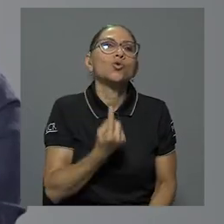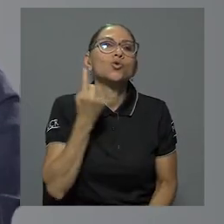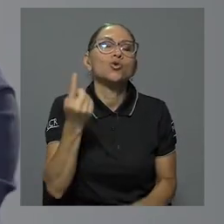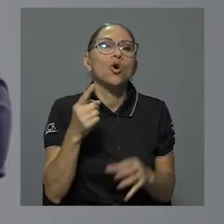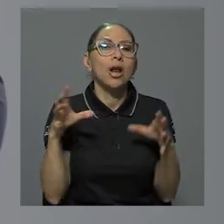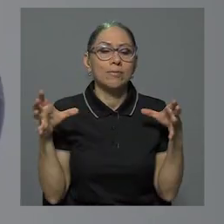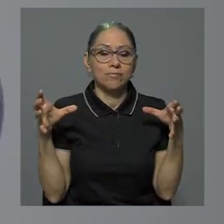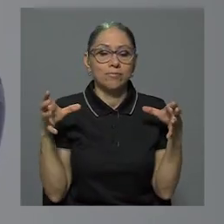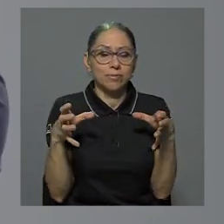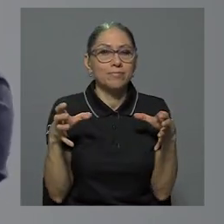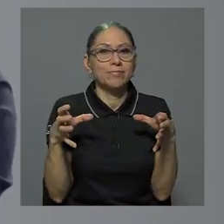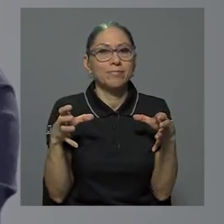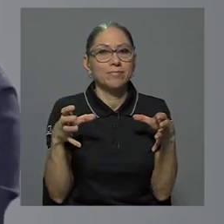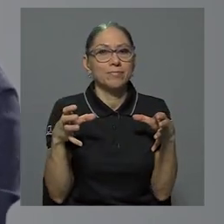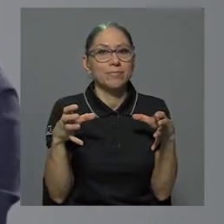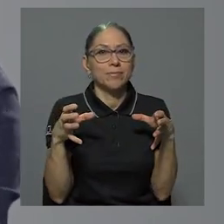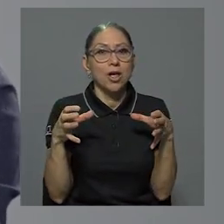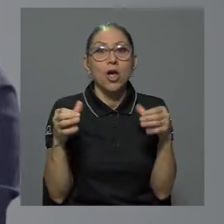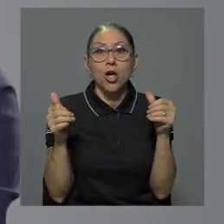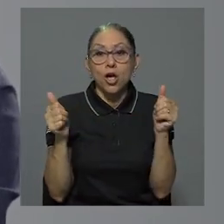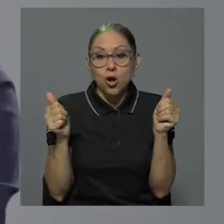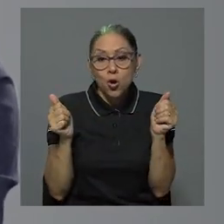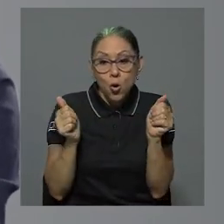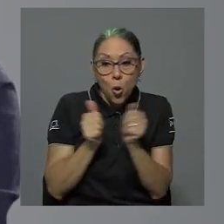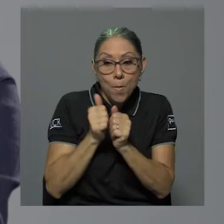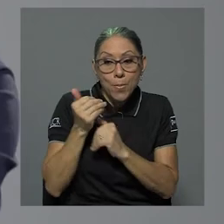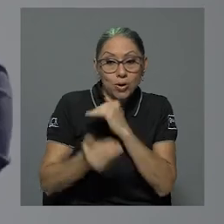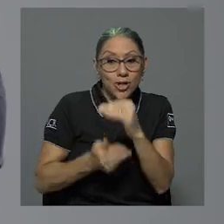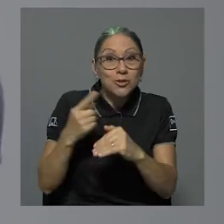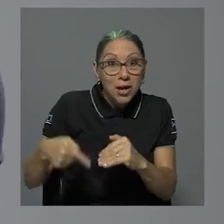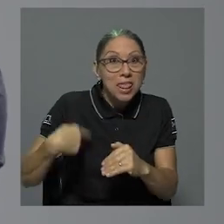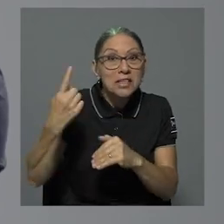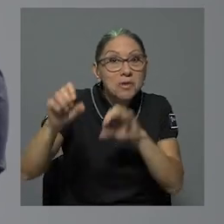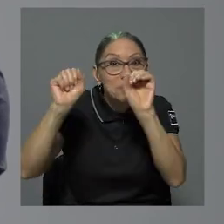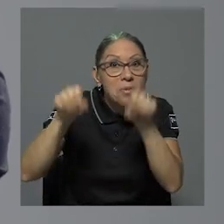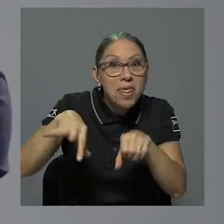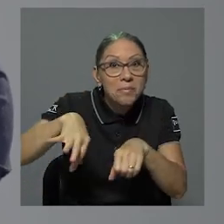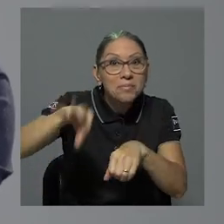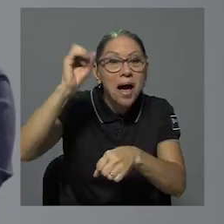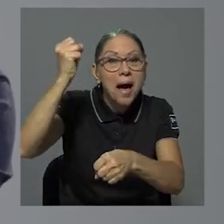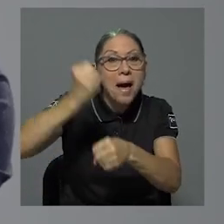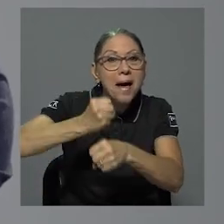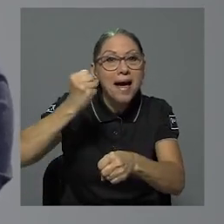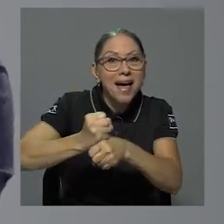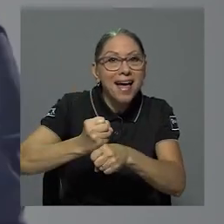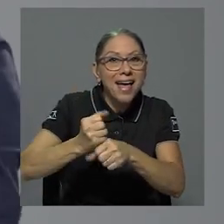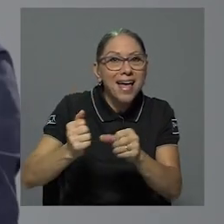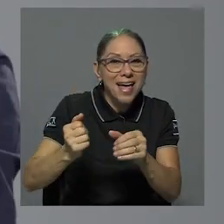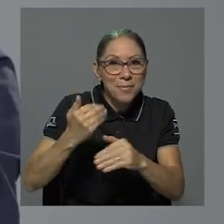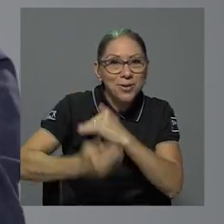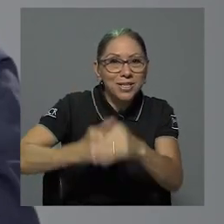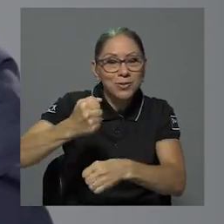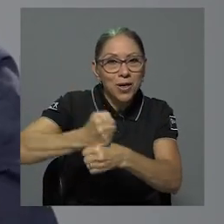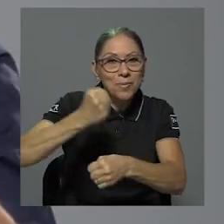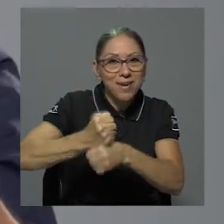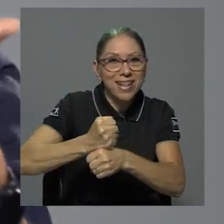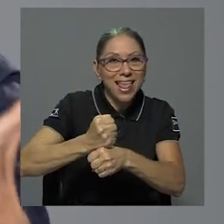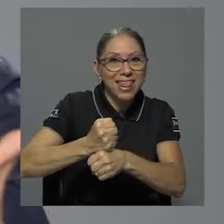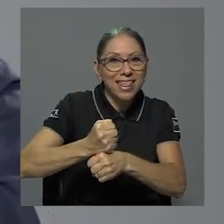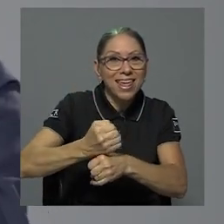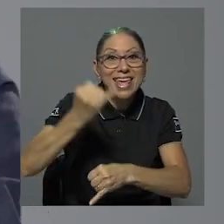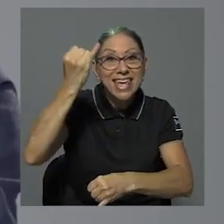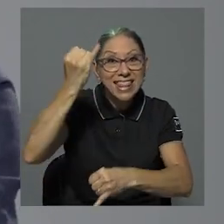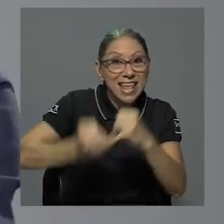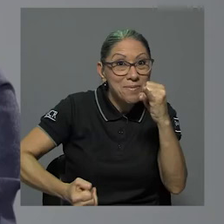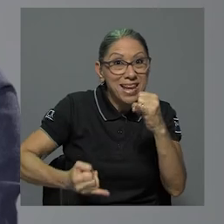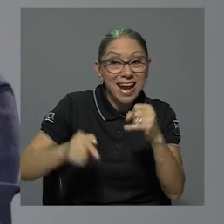llevarla de la mano con un proceso de empleabilidad y terminar ese proceso, digamos, con un éxito importante en la